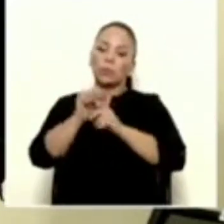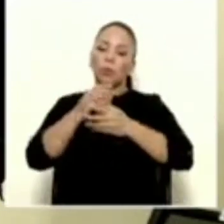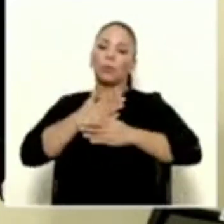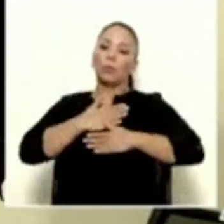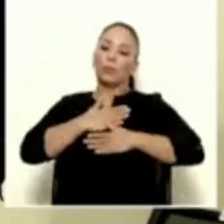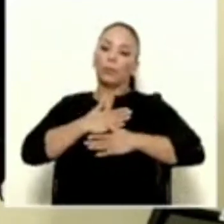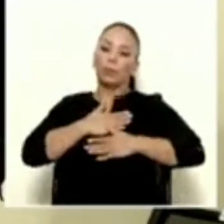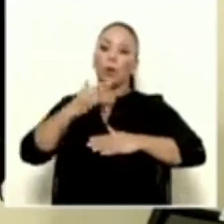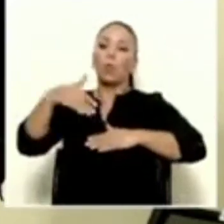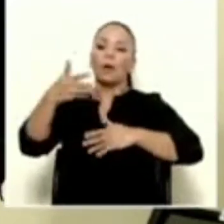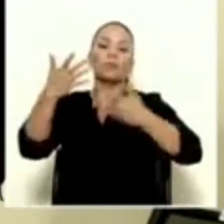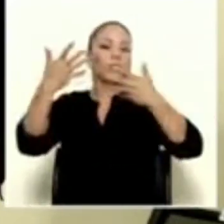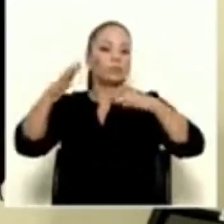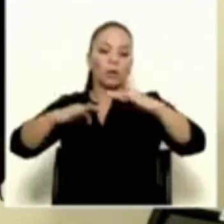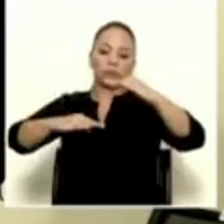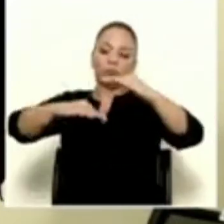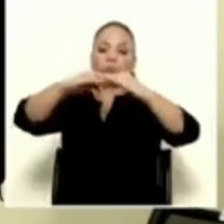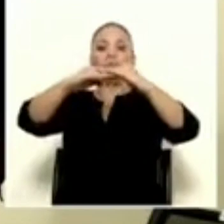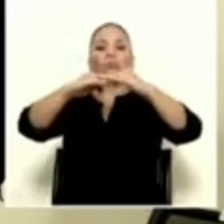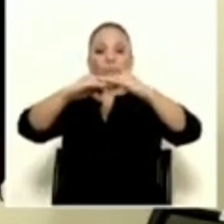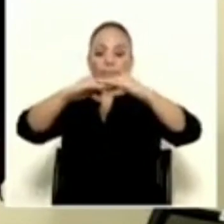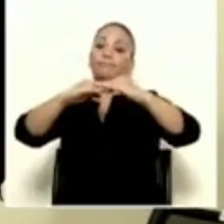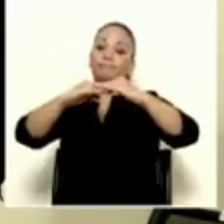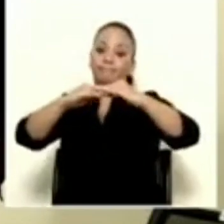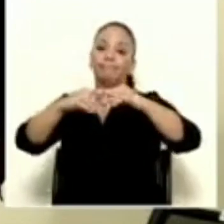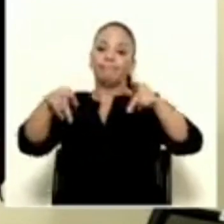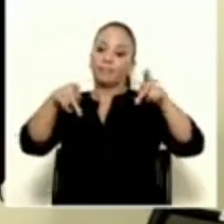al sufrimiento que pueden tener los consumidores.